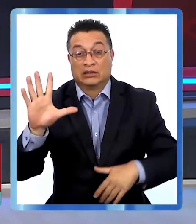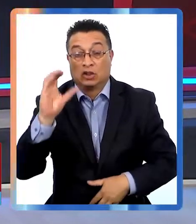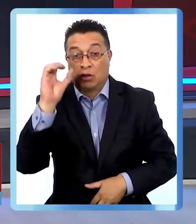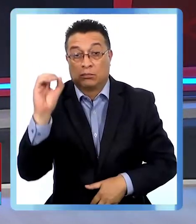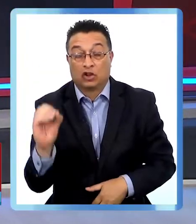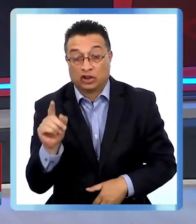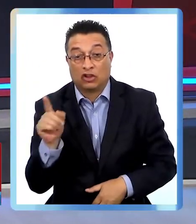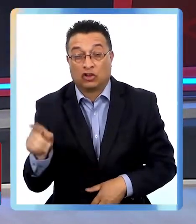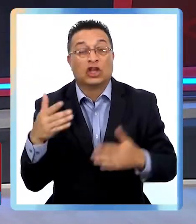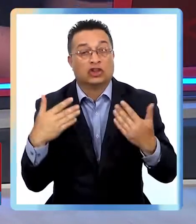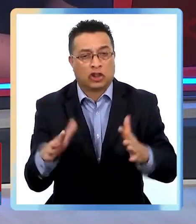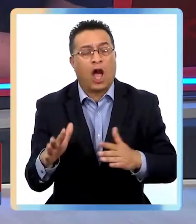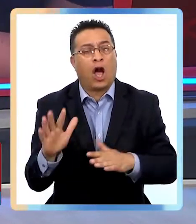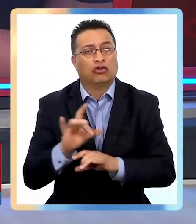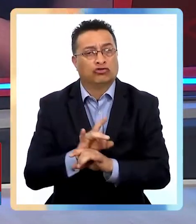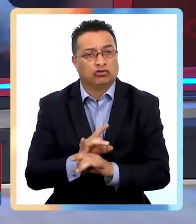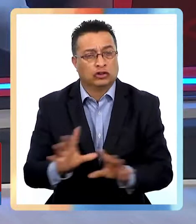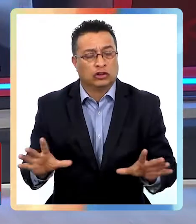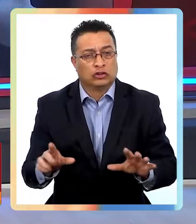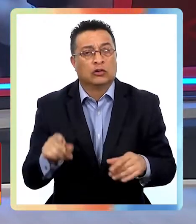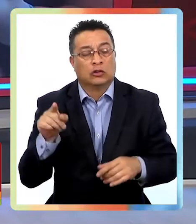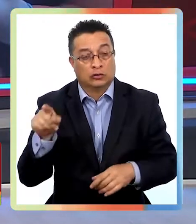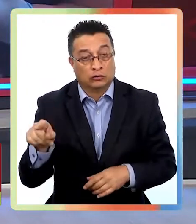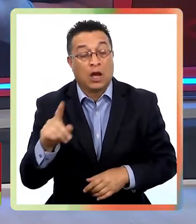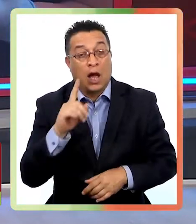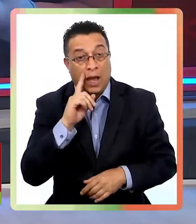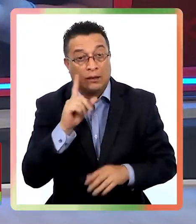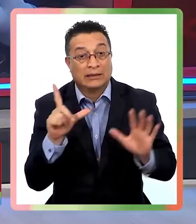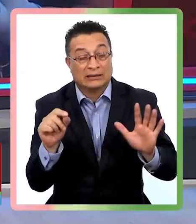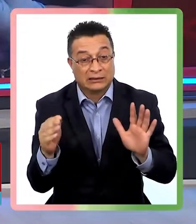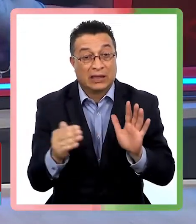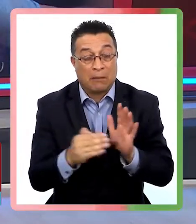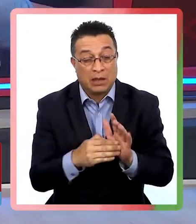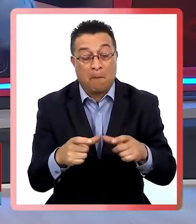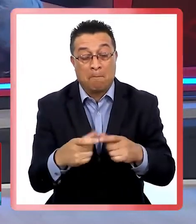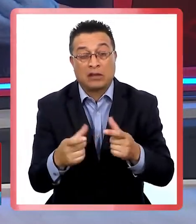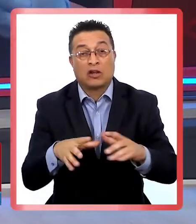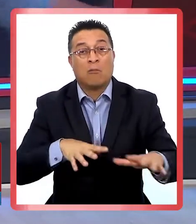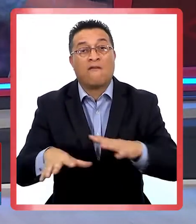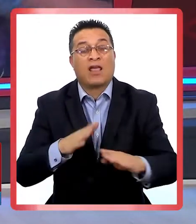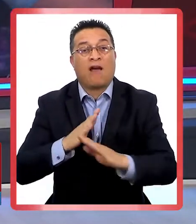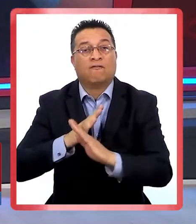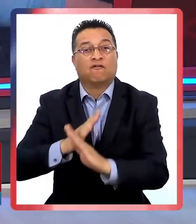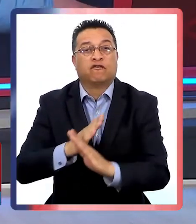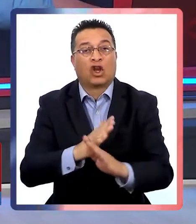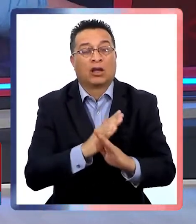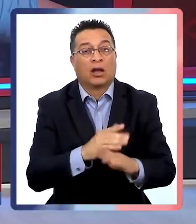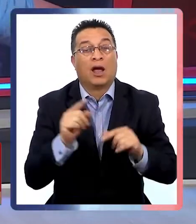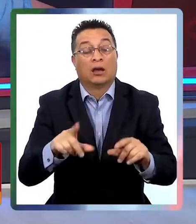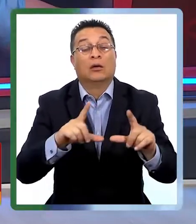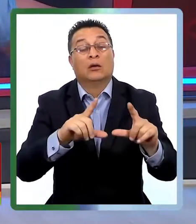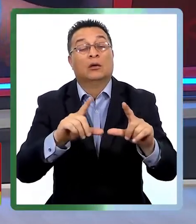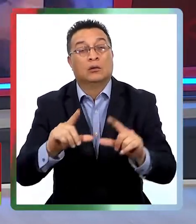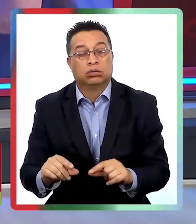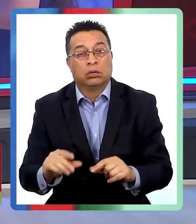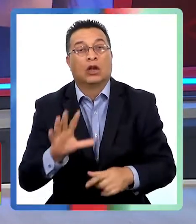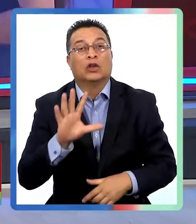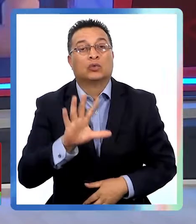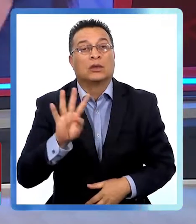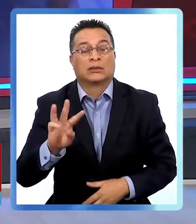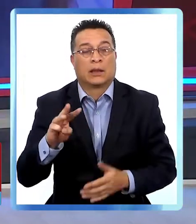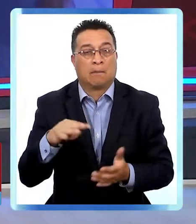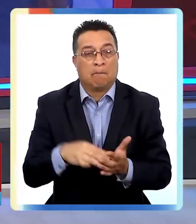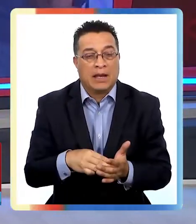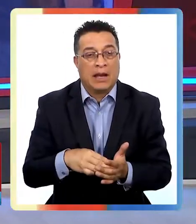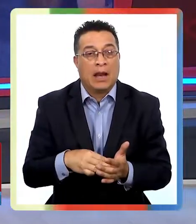de las personas ya están protegidas. En la zona había 70.000 pases de movilidad bloqueados y esa cifra se redujo a 53